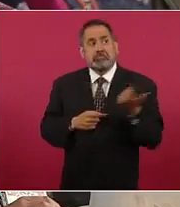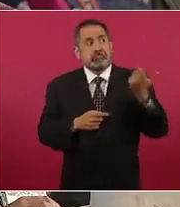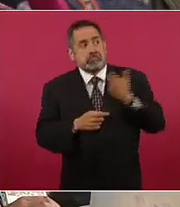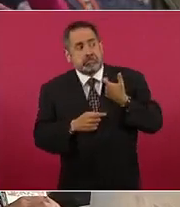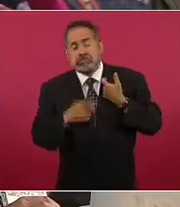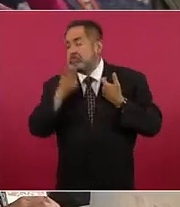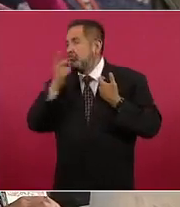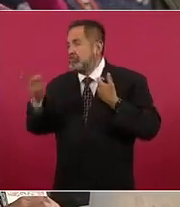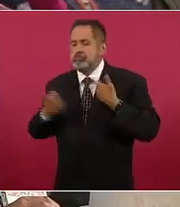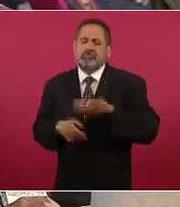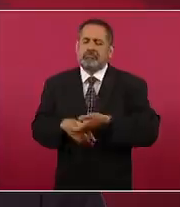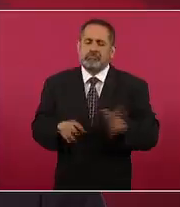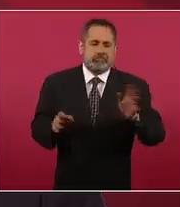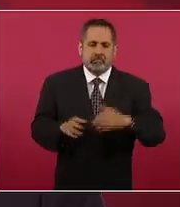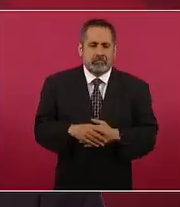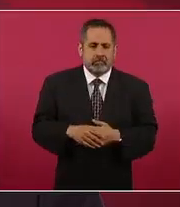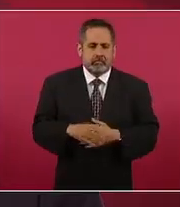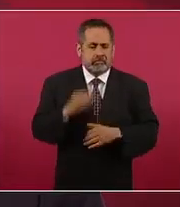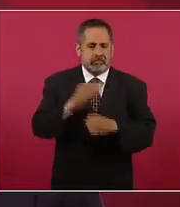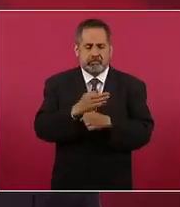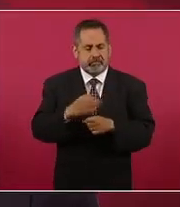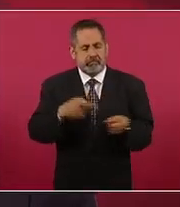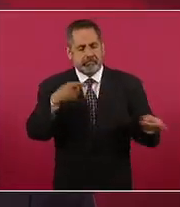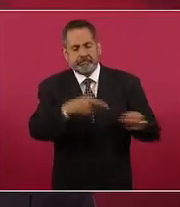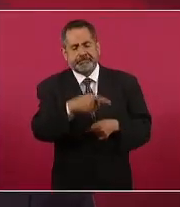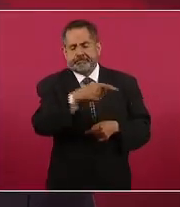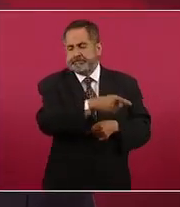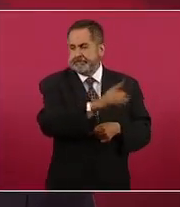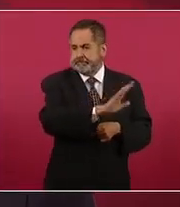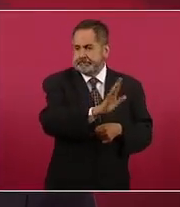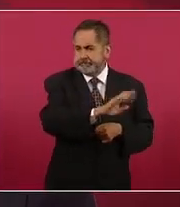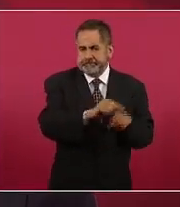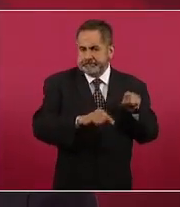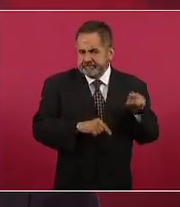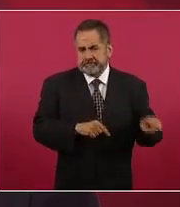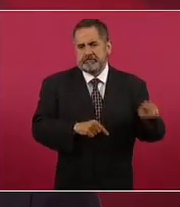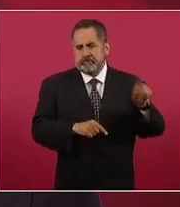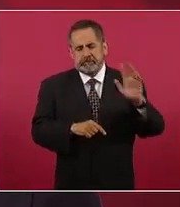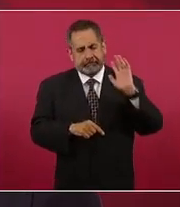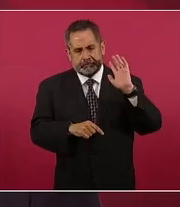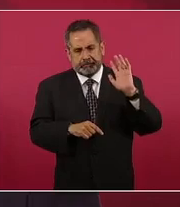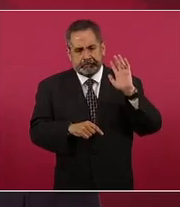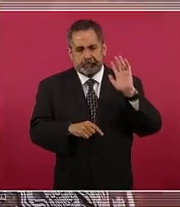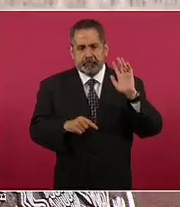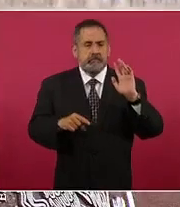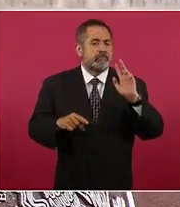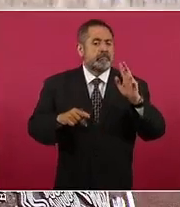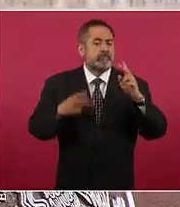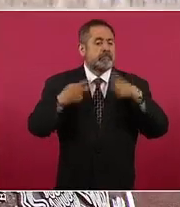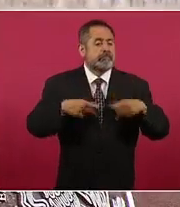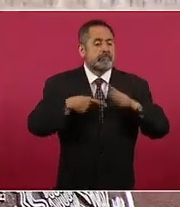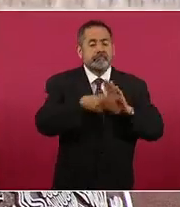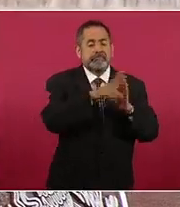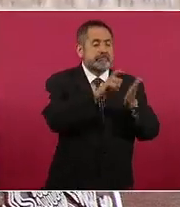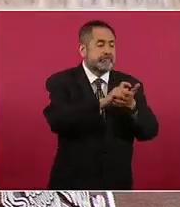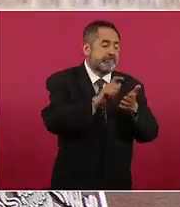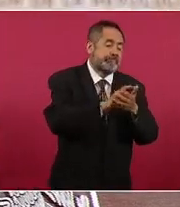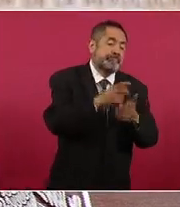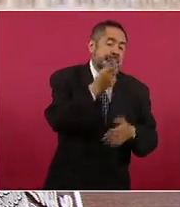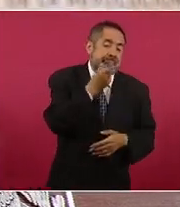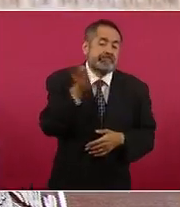aquí el cuestionamiento es a los periodistas que